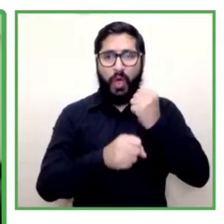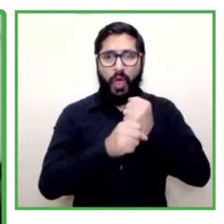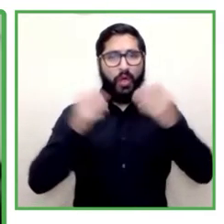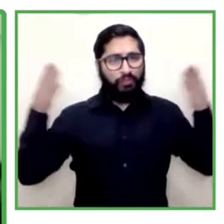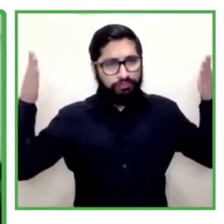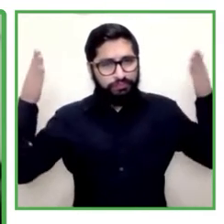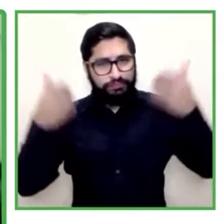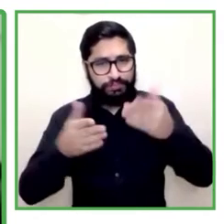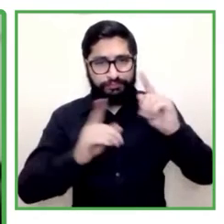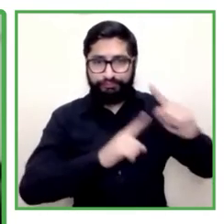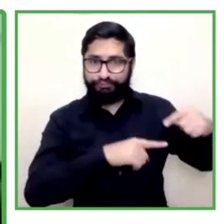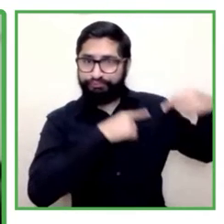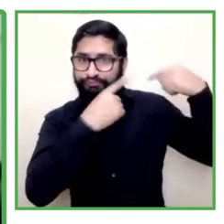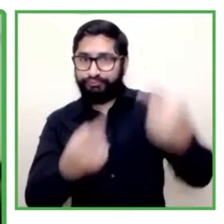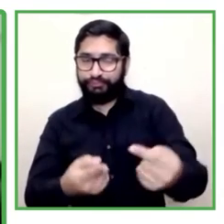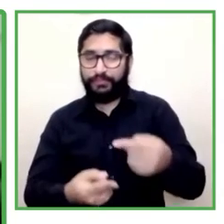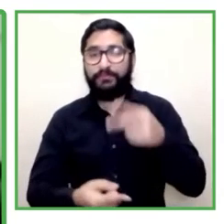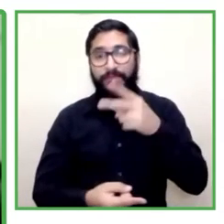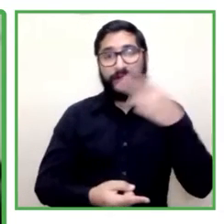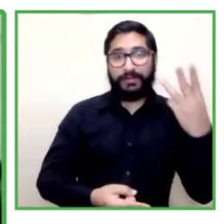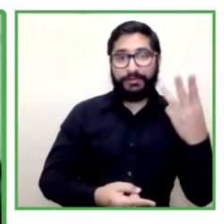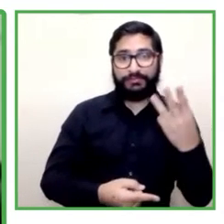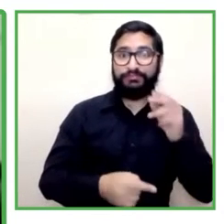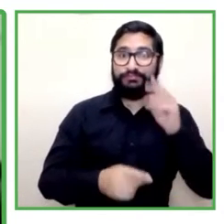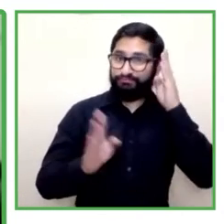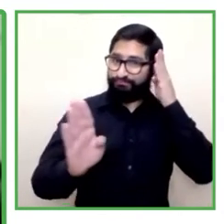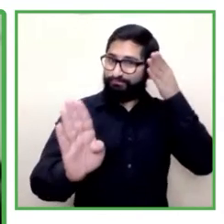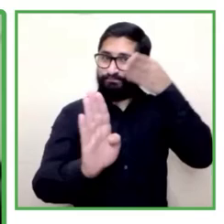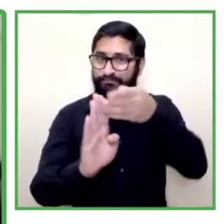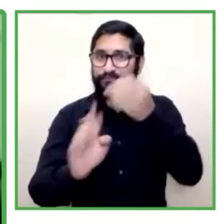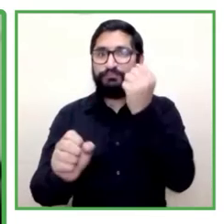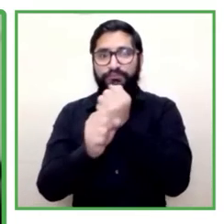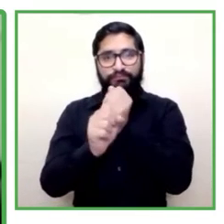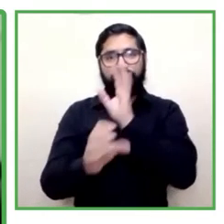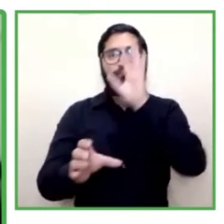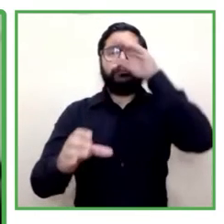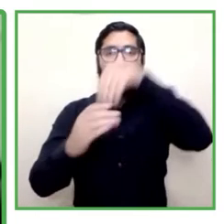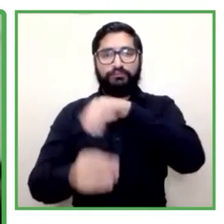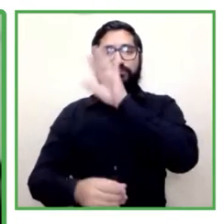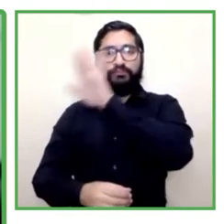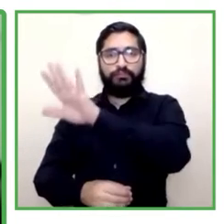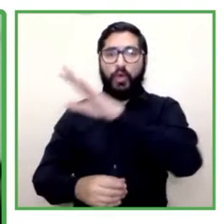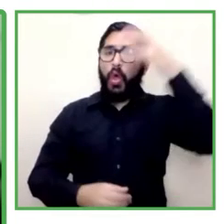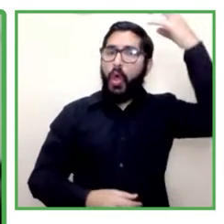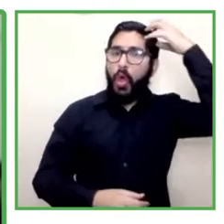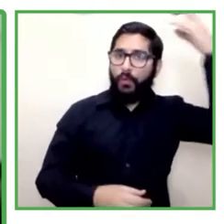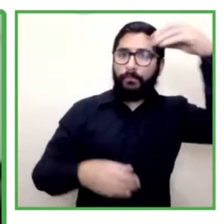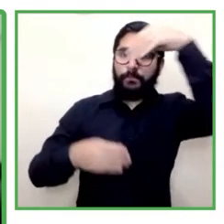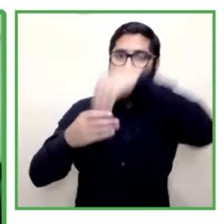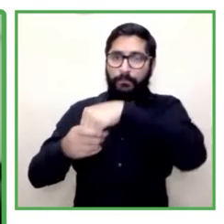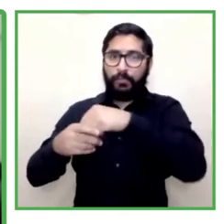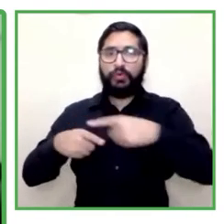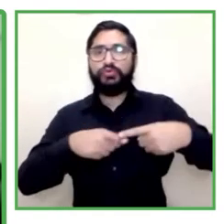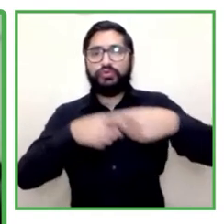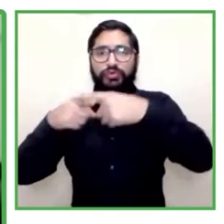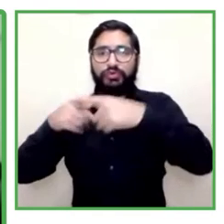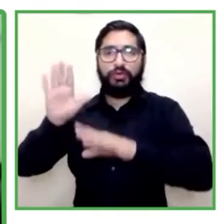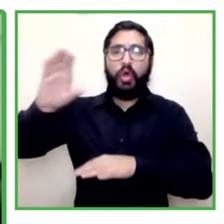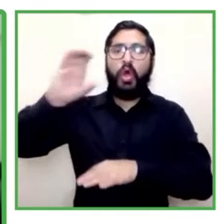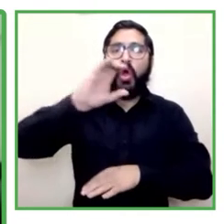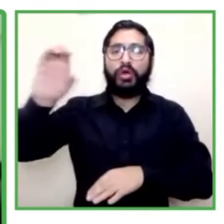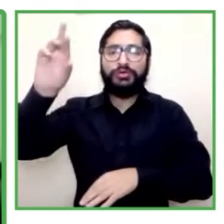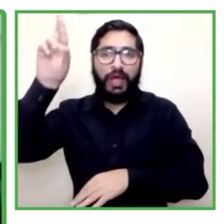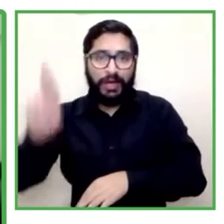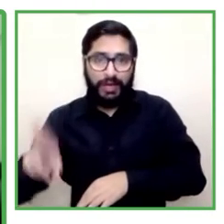con población de discapacidad dentro del Ministerio del Trabajo y Seguridad Social de Costa Rica. Ella es licenciada en Educación, tiene